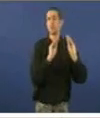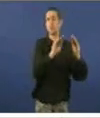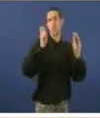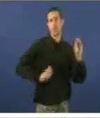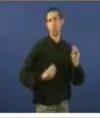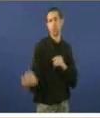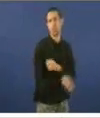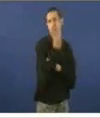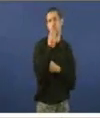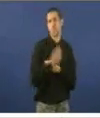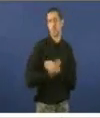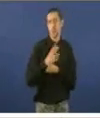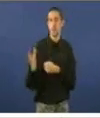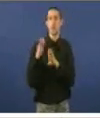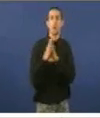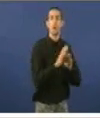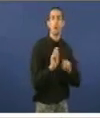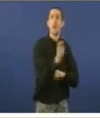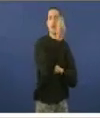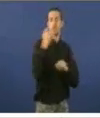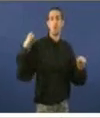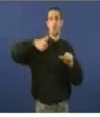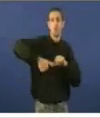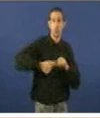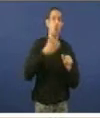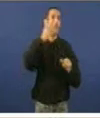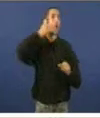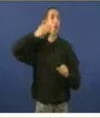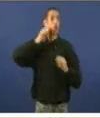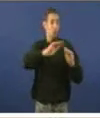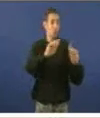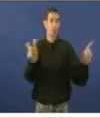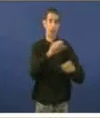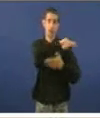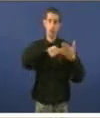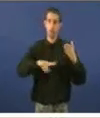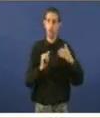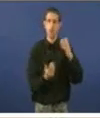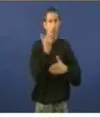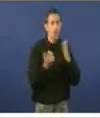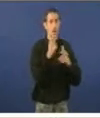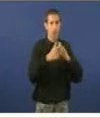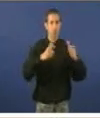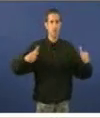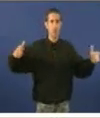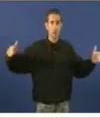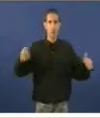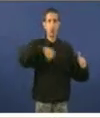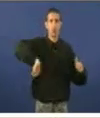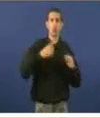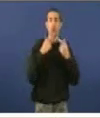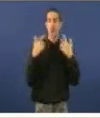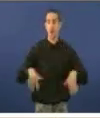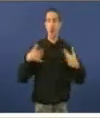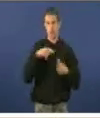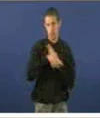e así veñen conseguindo que o prestígio da compañía, o prestígio da televisión, vaya crecendo día a día, cousa que nos alegra sinceramente. Se